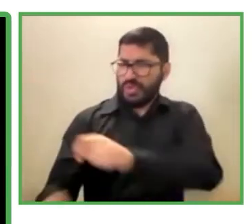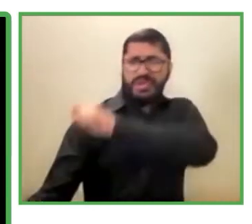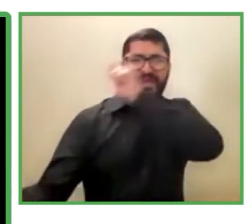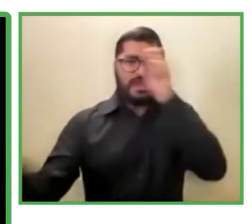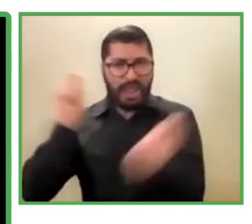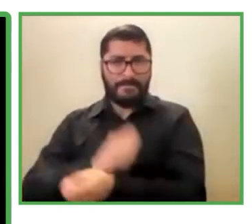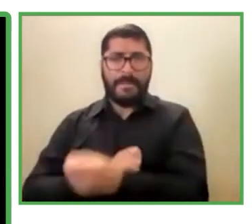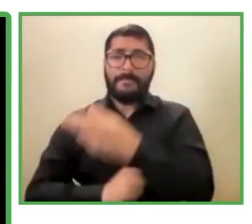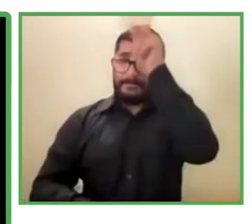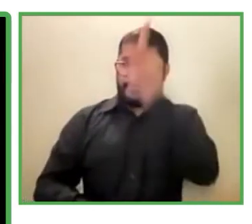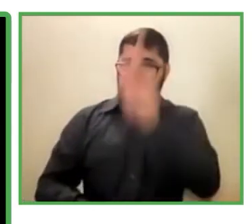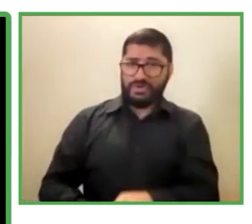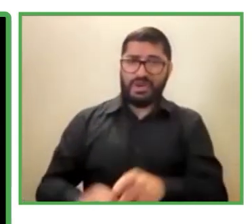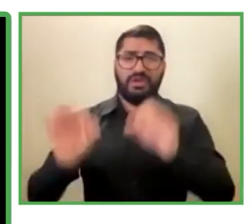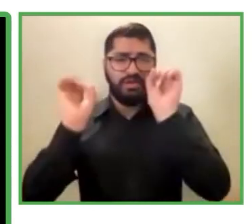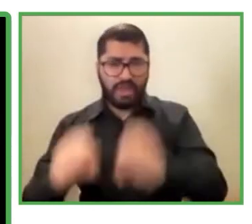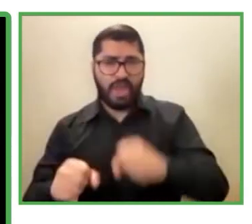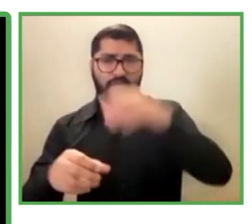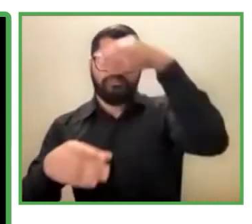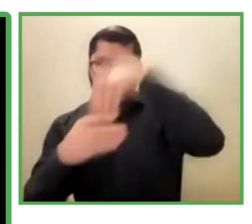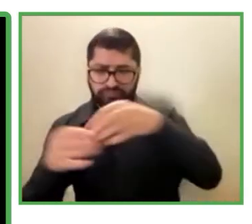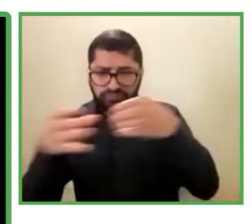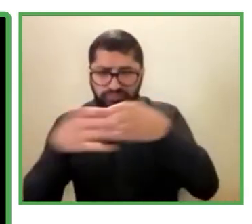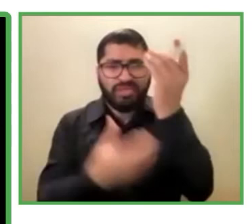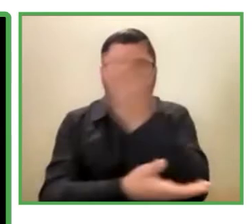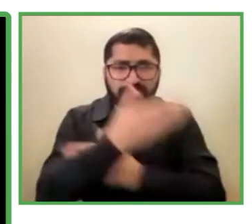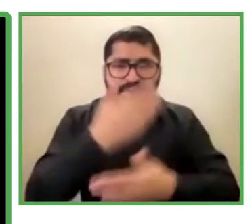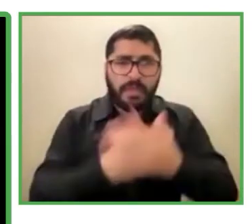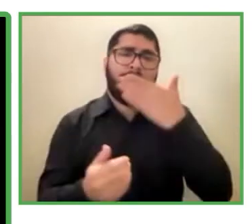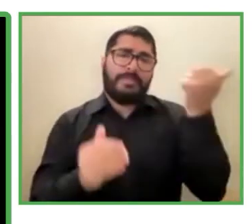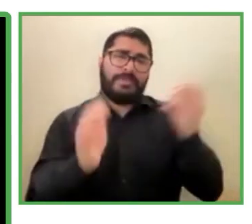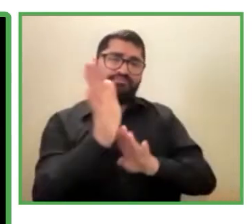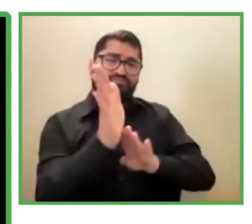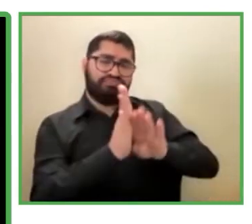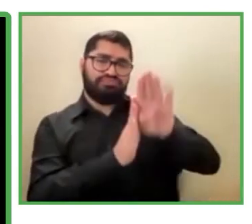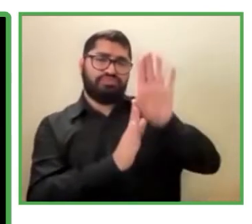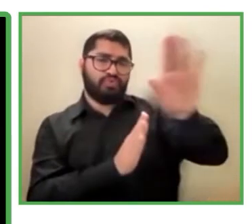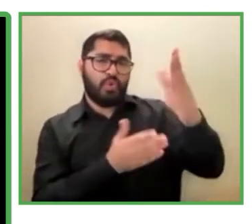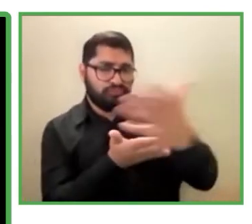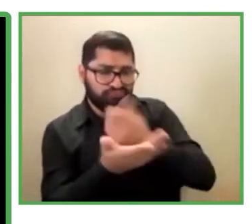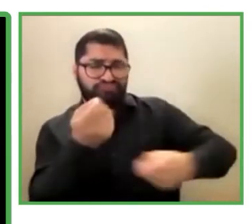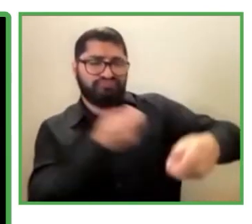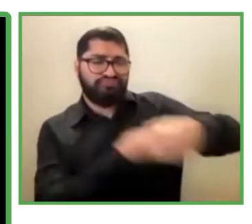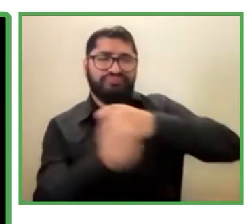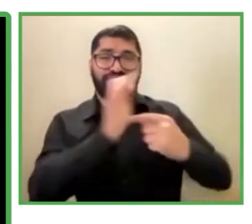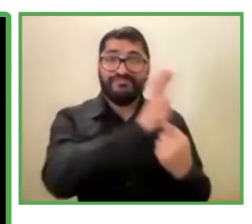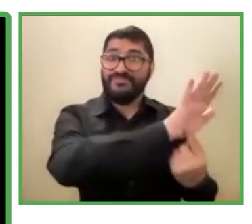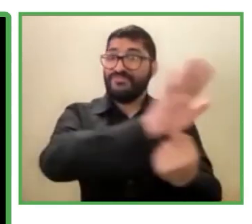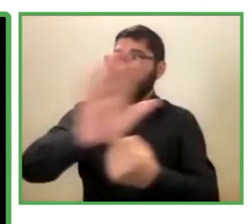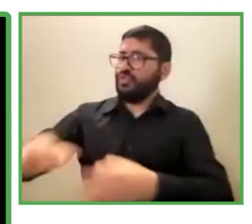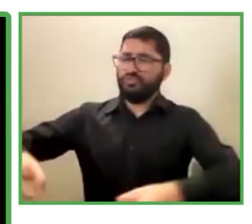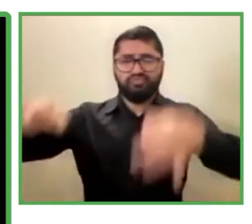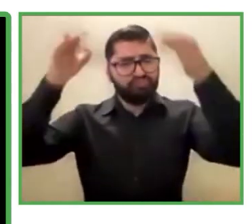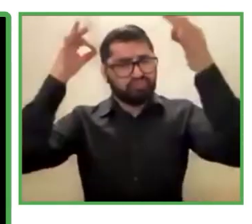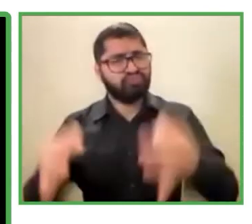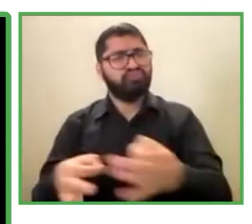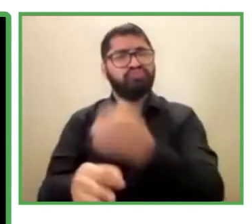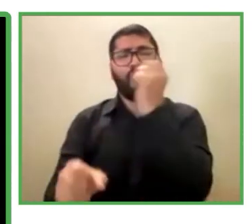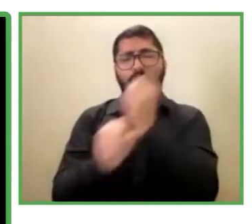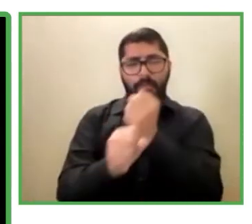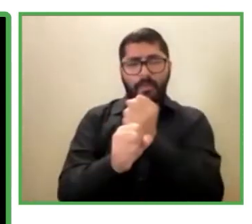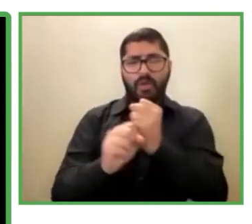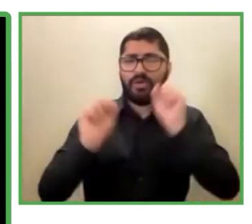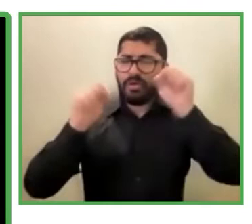y que se pueda demostrar que es eficiente, ya que las mismas cifras de la ONU y varios